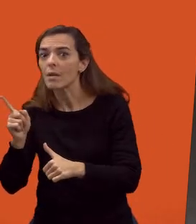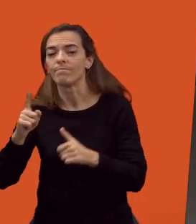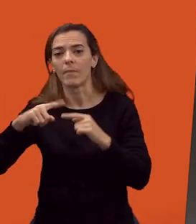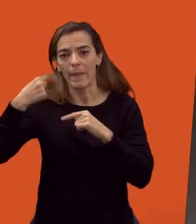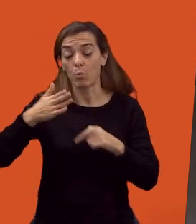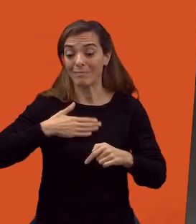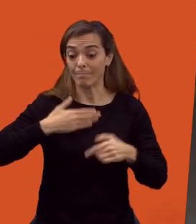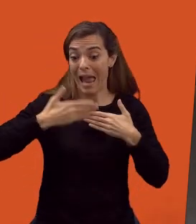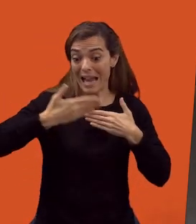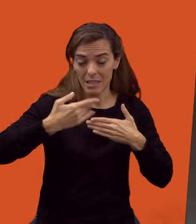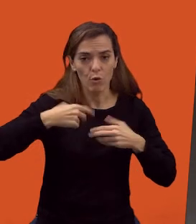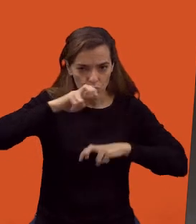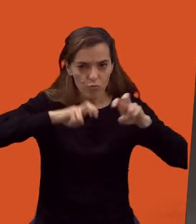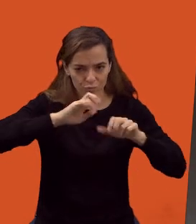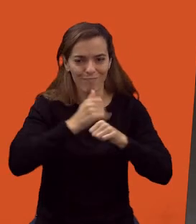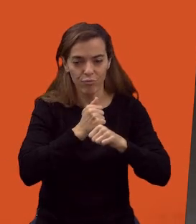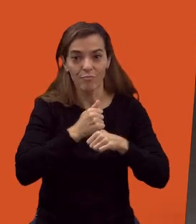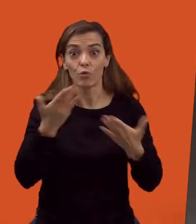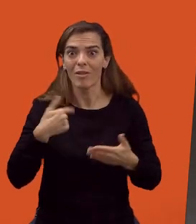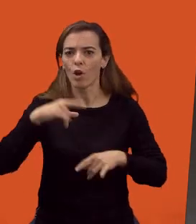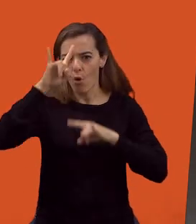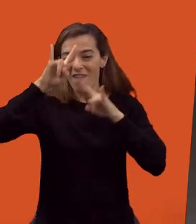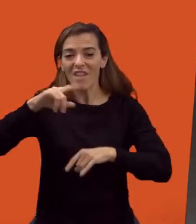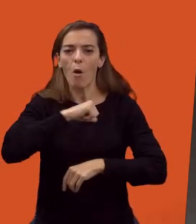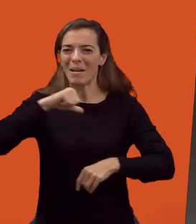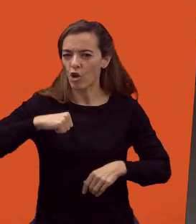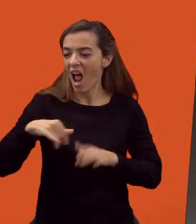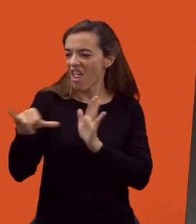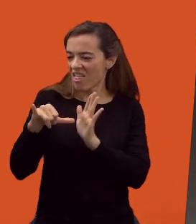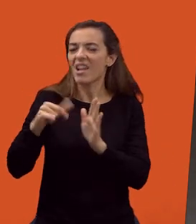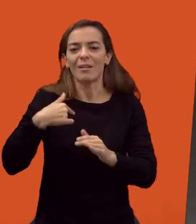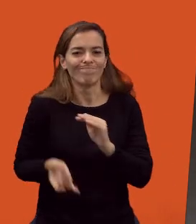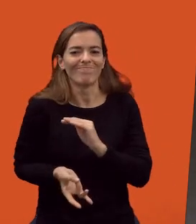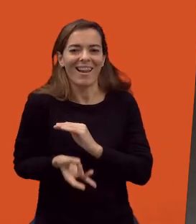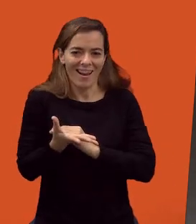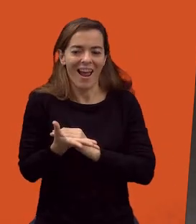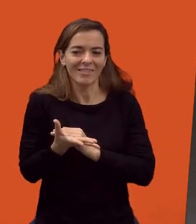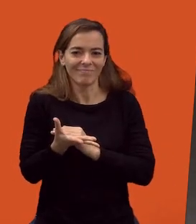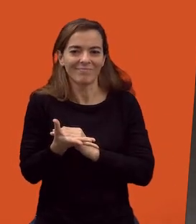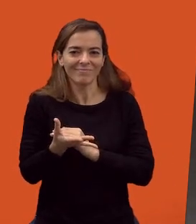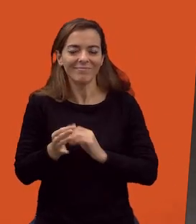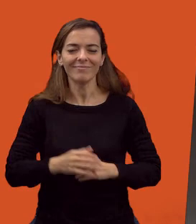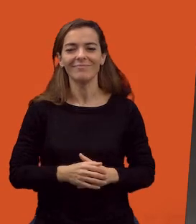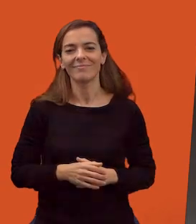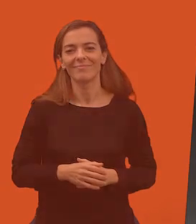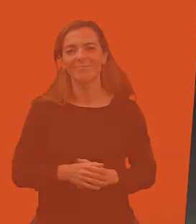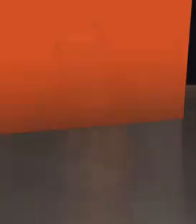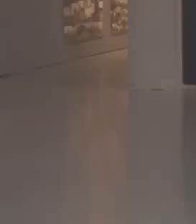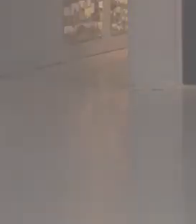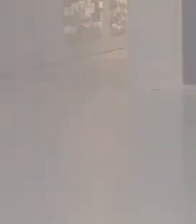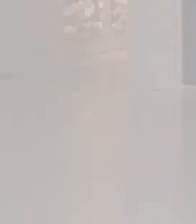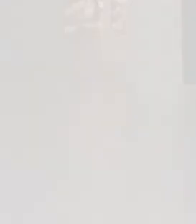entonces, pues bueno, ahí creé ese infierno como muy personal, como muy cercano a mí, de alguna forma.